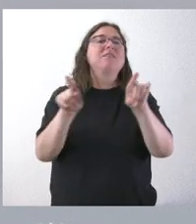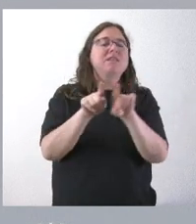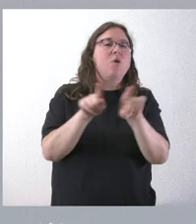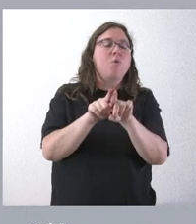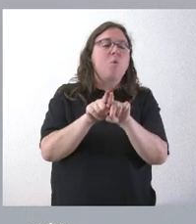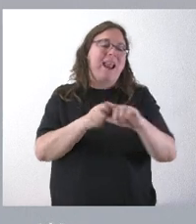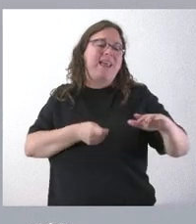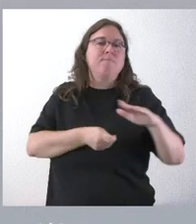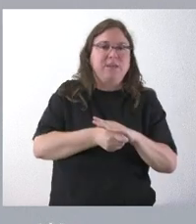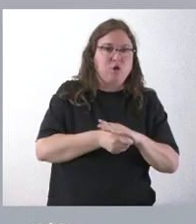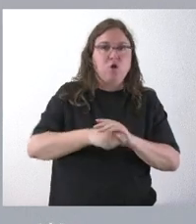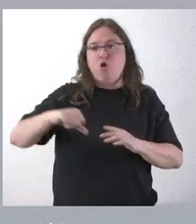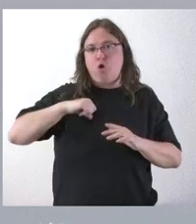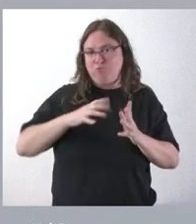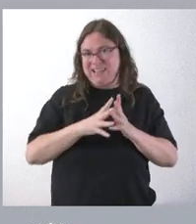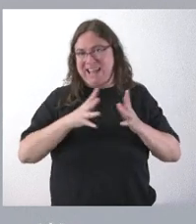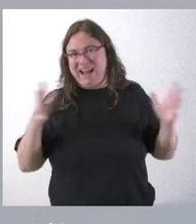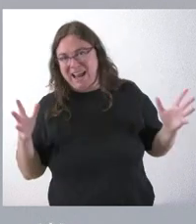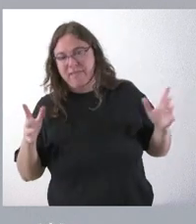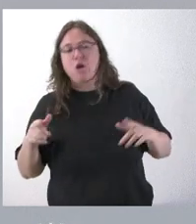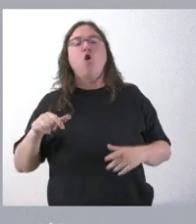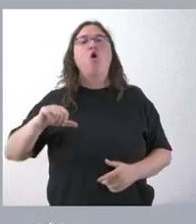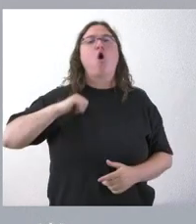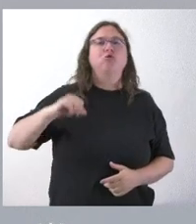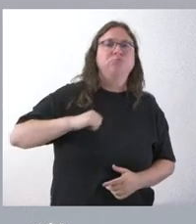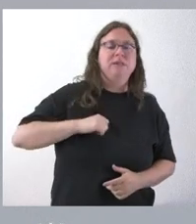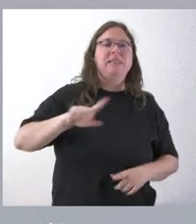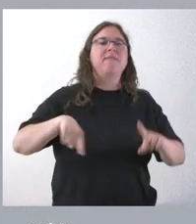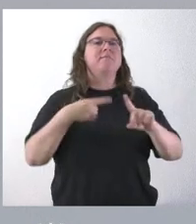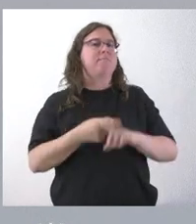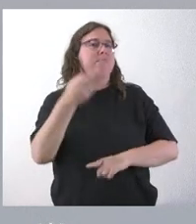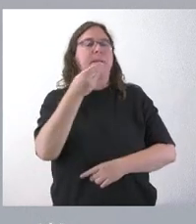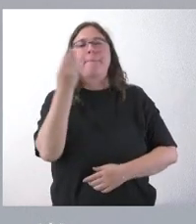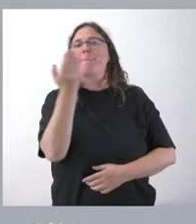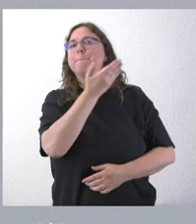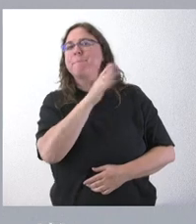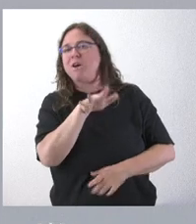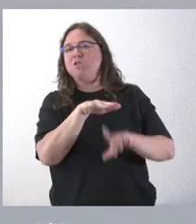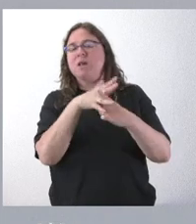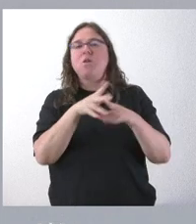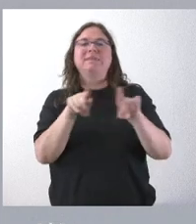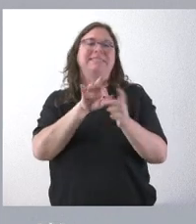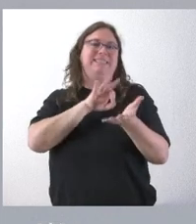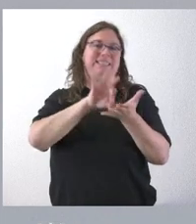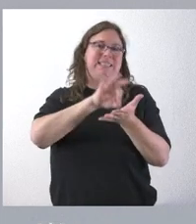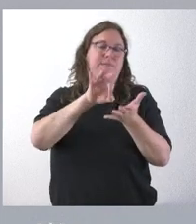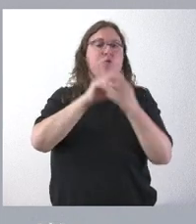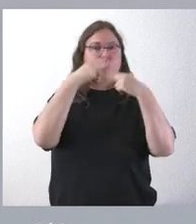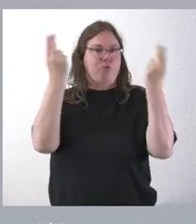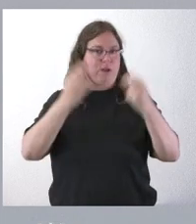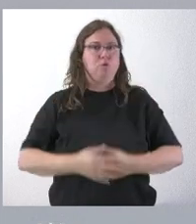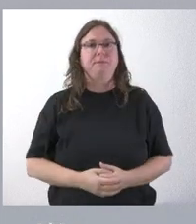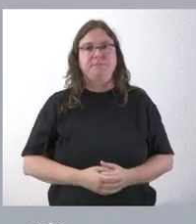grandes hospitales, fundamentalmente inversiones hospitalarias y, fundamentalmente, la mejora de las instalaciones en el ámbito de los servicios públicos.